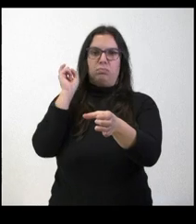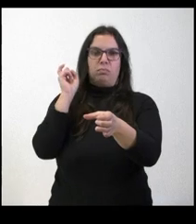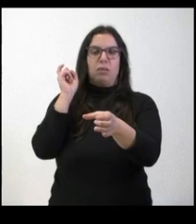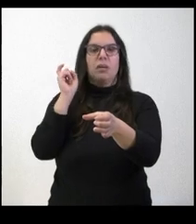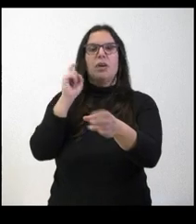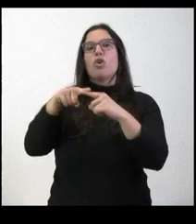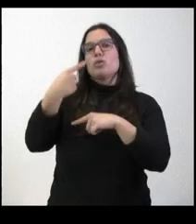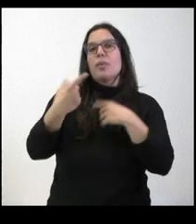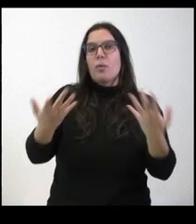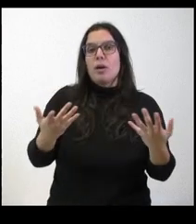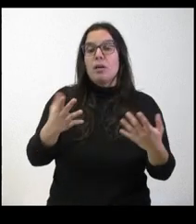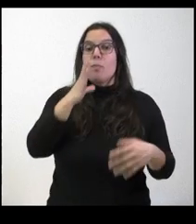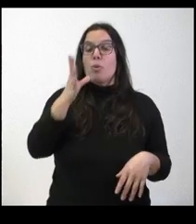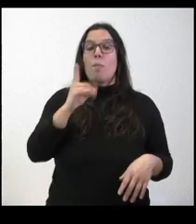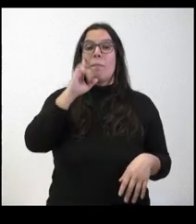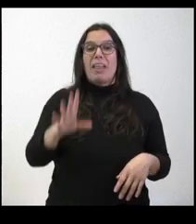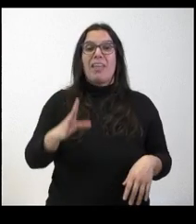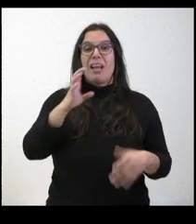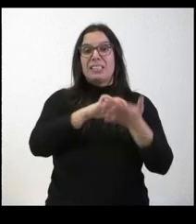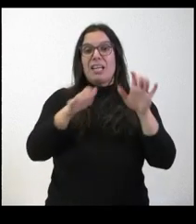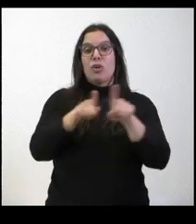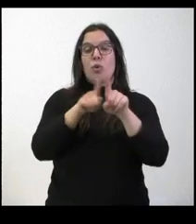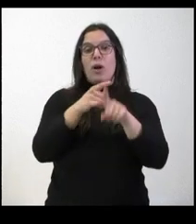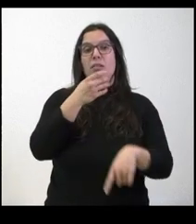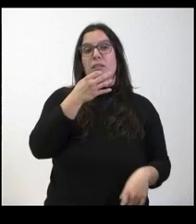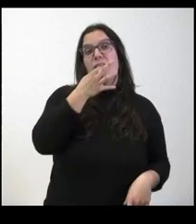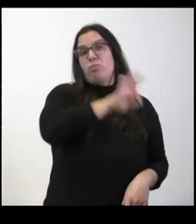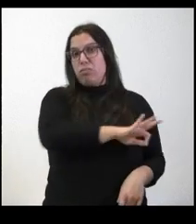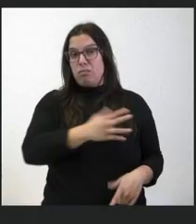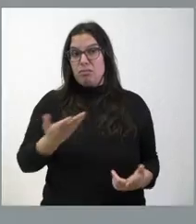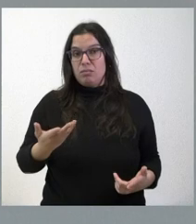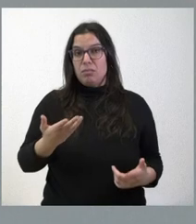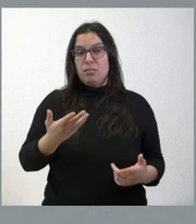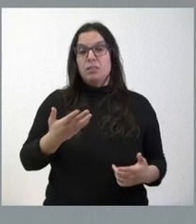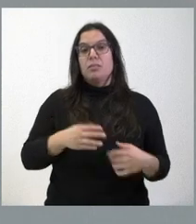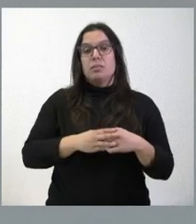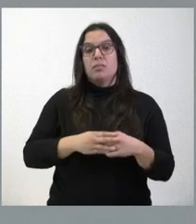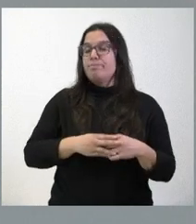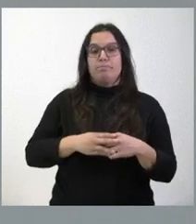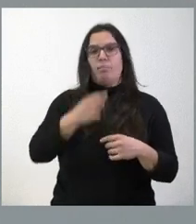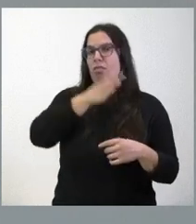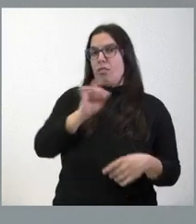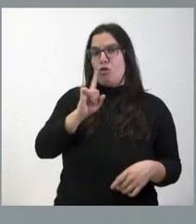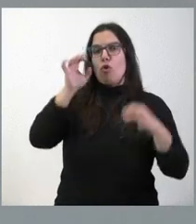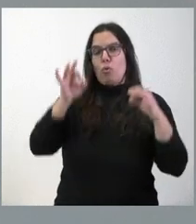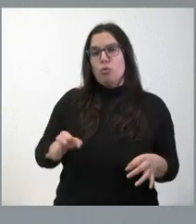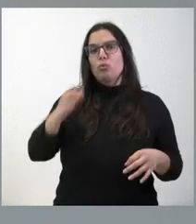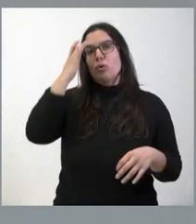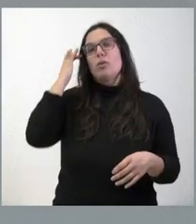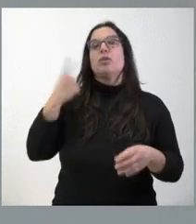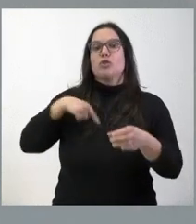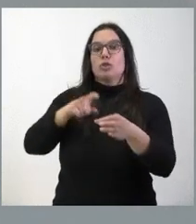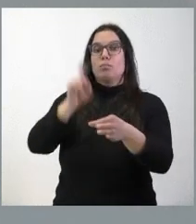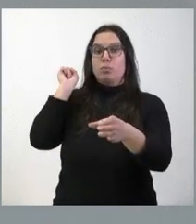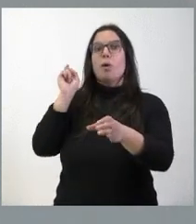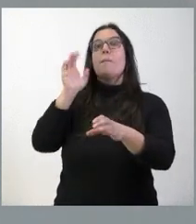esto puede interpretarse como que Castilla y León ha tirado la toalla en la lucha por esa EBAU única. Todo lo contrario. Precisamente esa es una medida para luchar por la EBAU